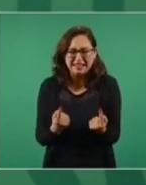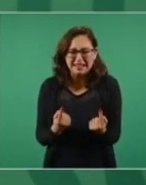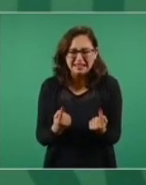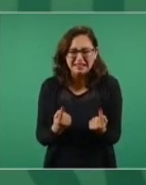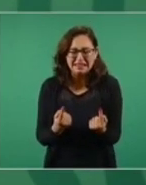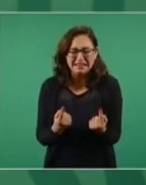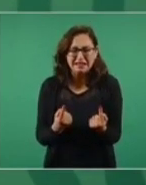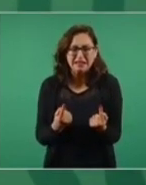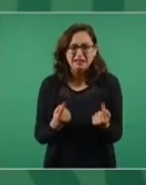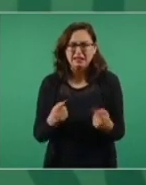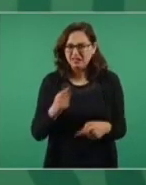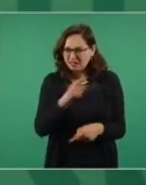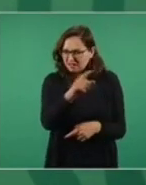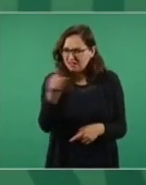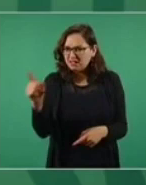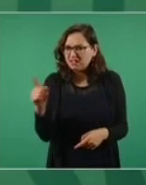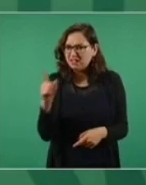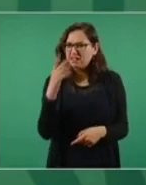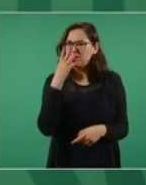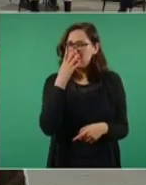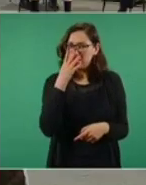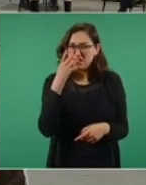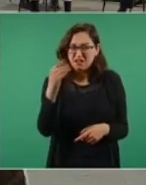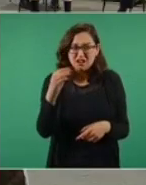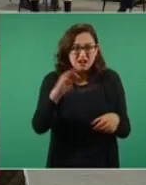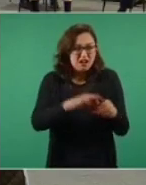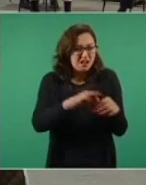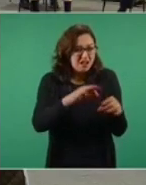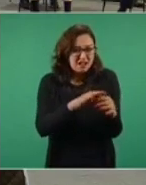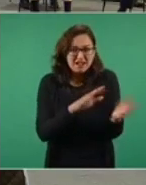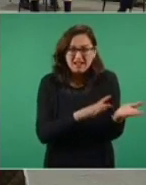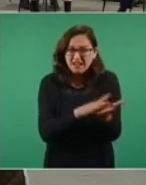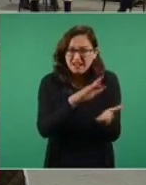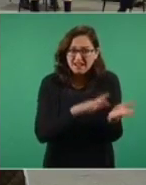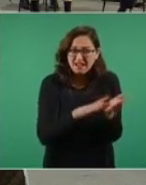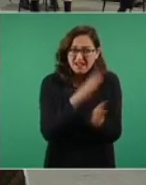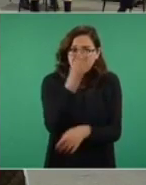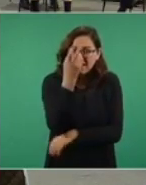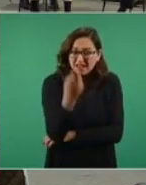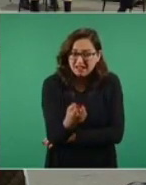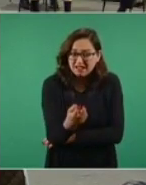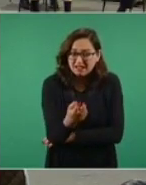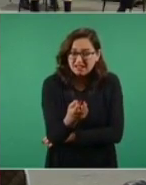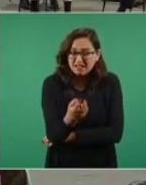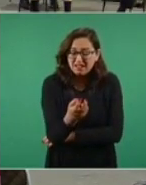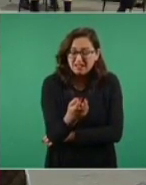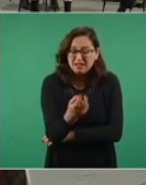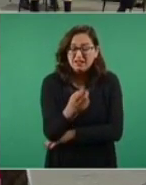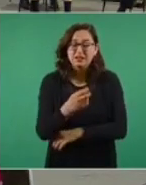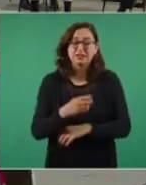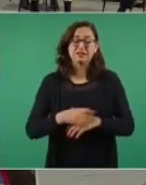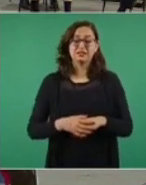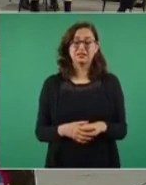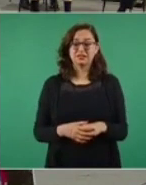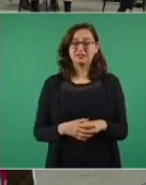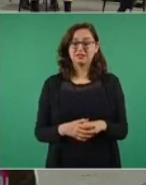o si lo sabían y piensan como él ay nanita